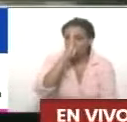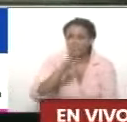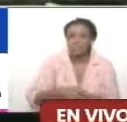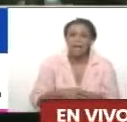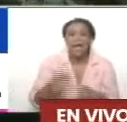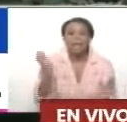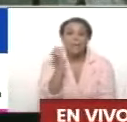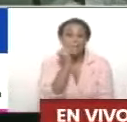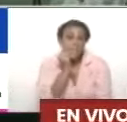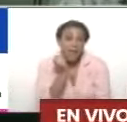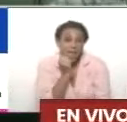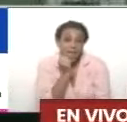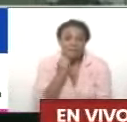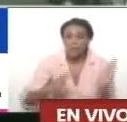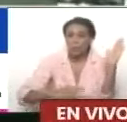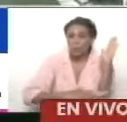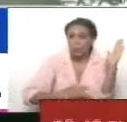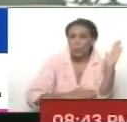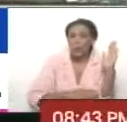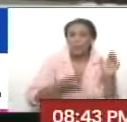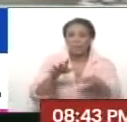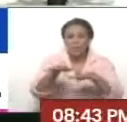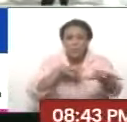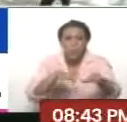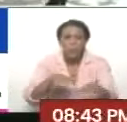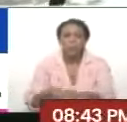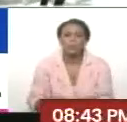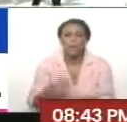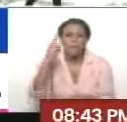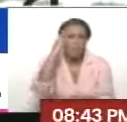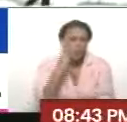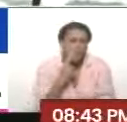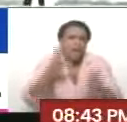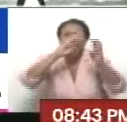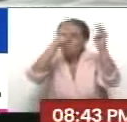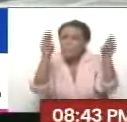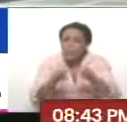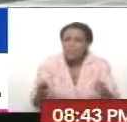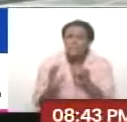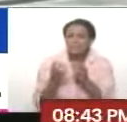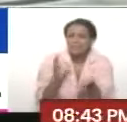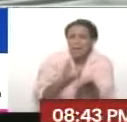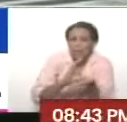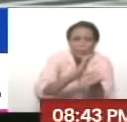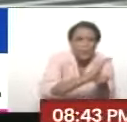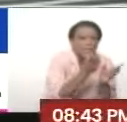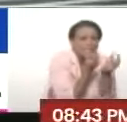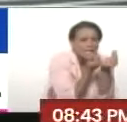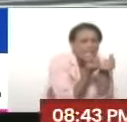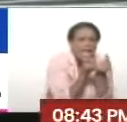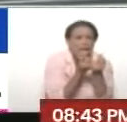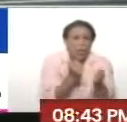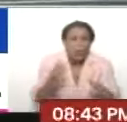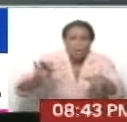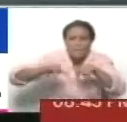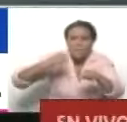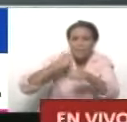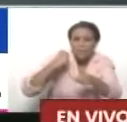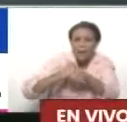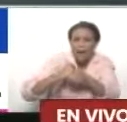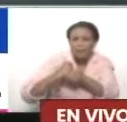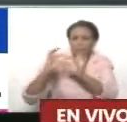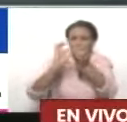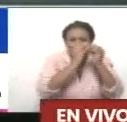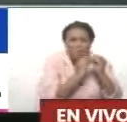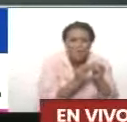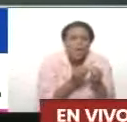Museo de Valencia, el Museo de Calabozo, el Jesús Soto en Bolívar. A todos les estamos metiendo esa gota que es más que una gota